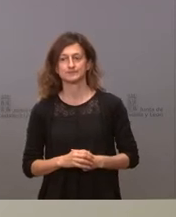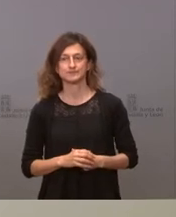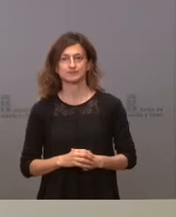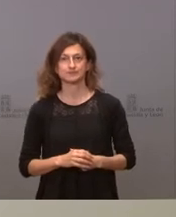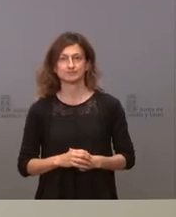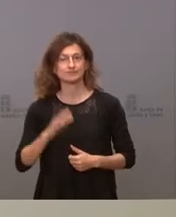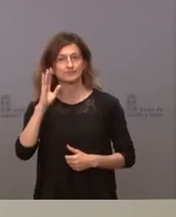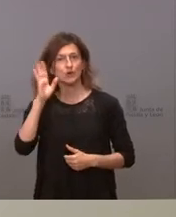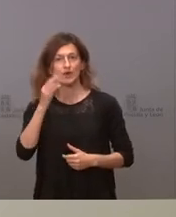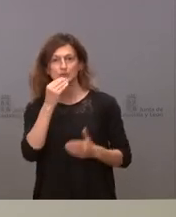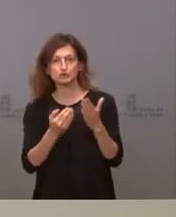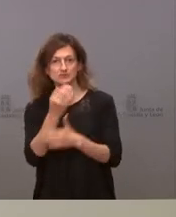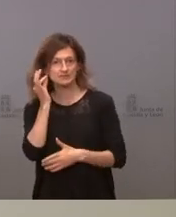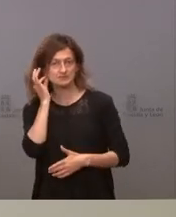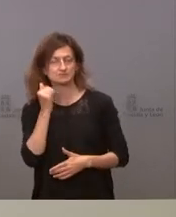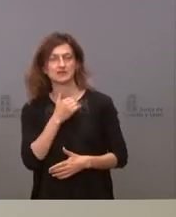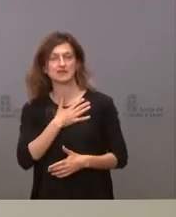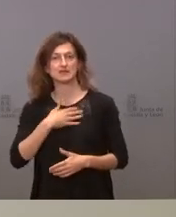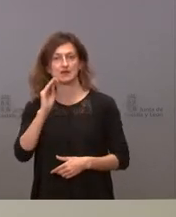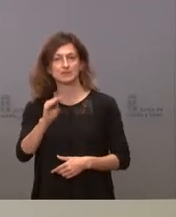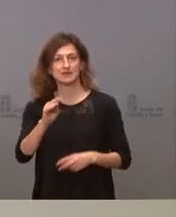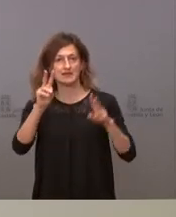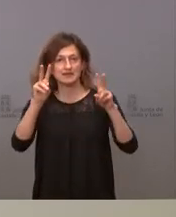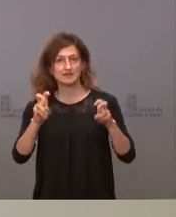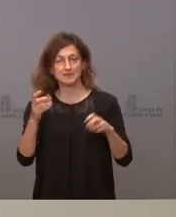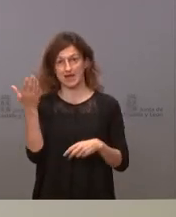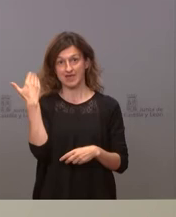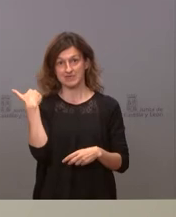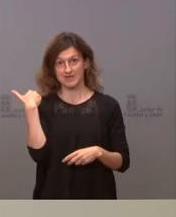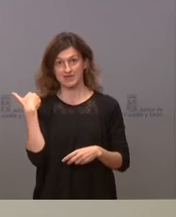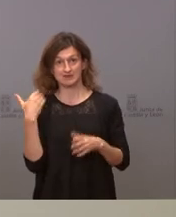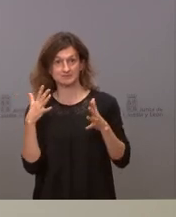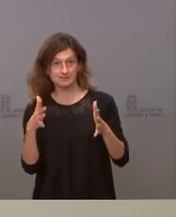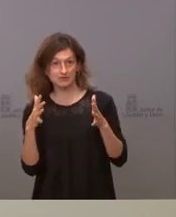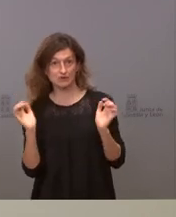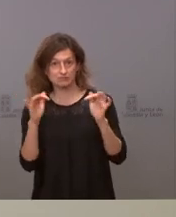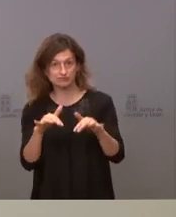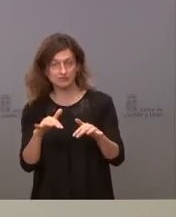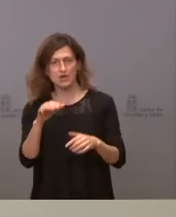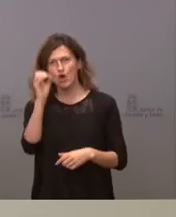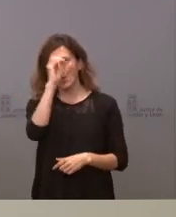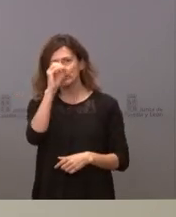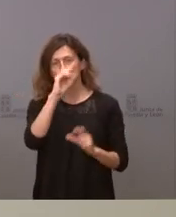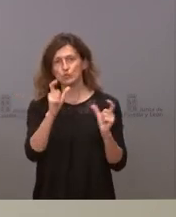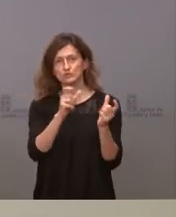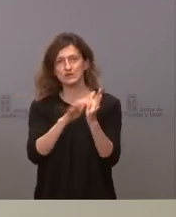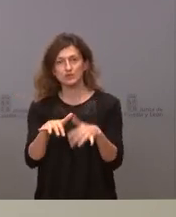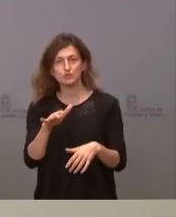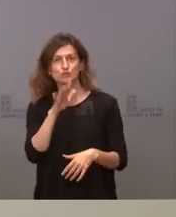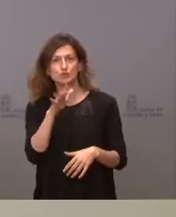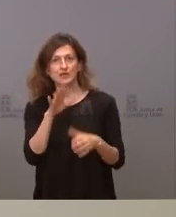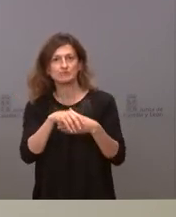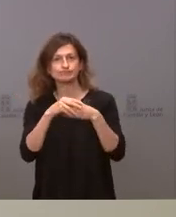Hola, buenos días. Yo quería preguntarle en relación a la interterritorial de ayer un poco si podía explicarnos la postura de la Junta, el porqué de esa abstención,